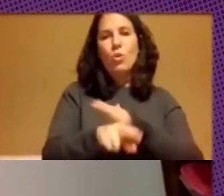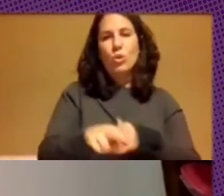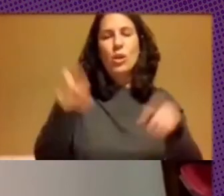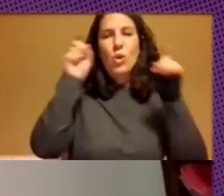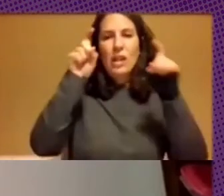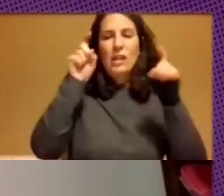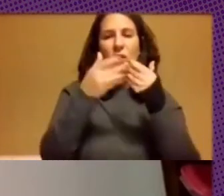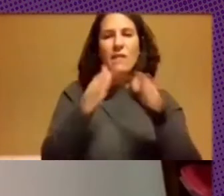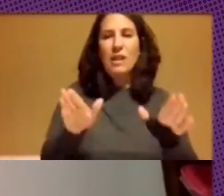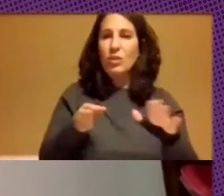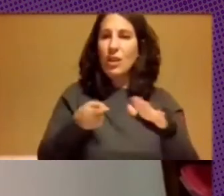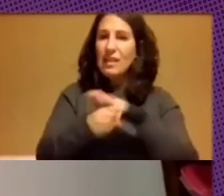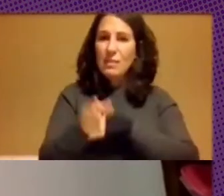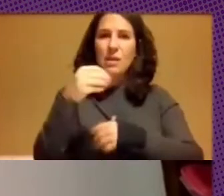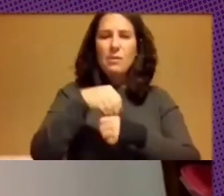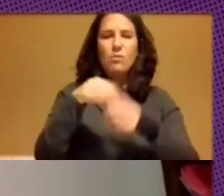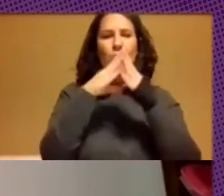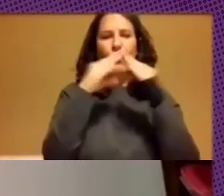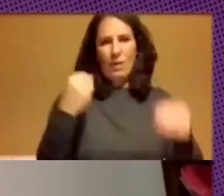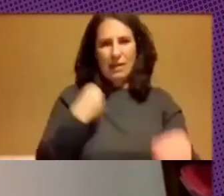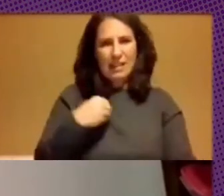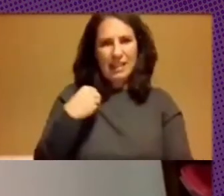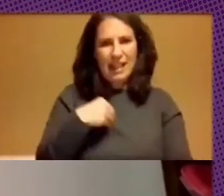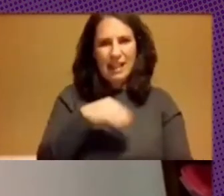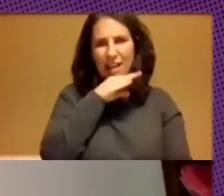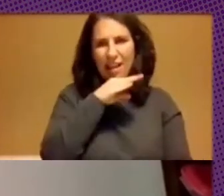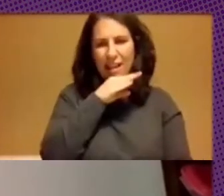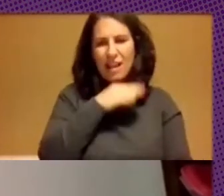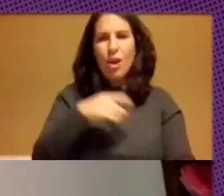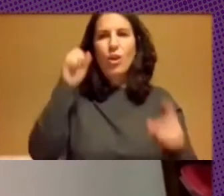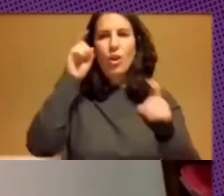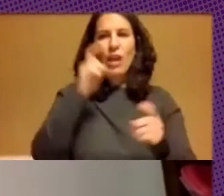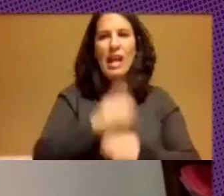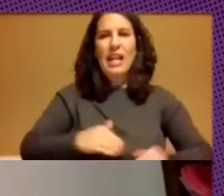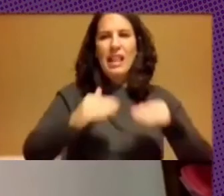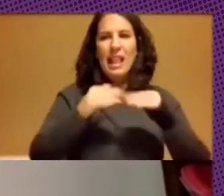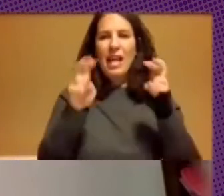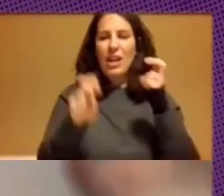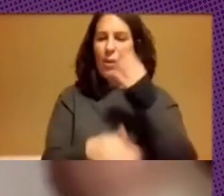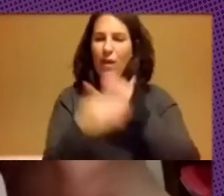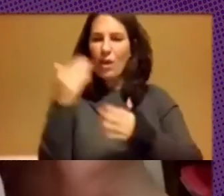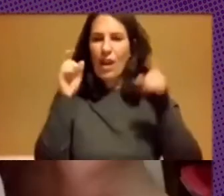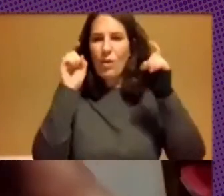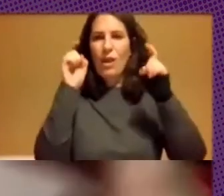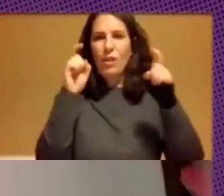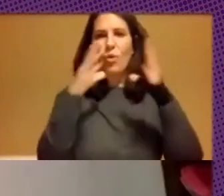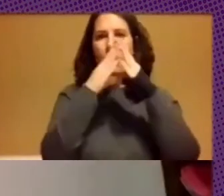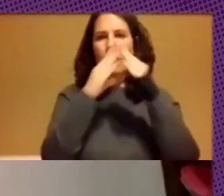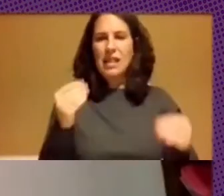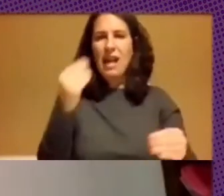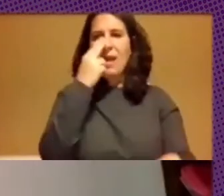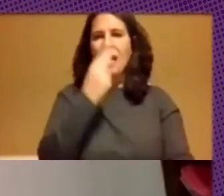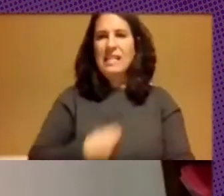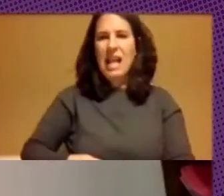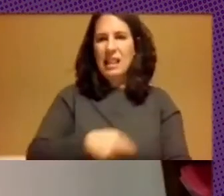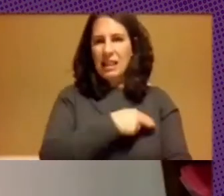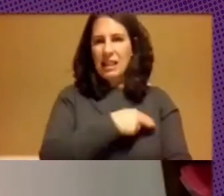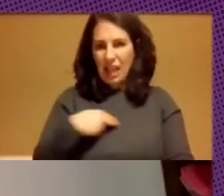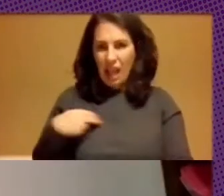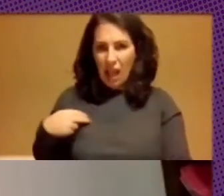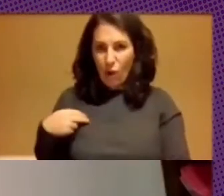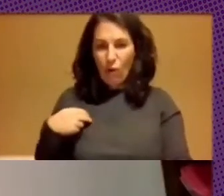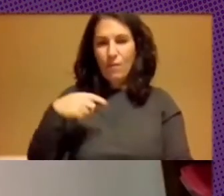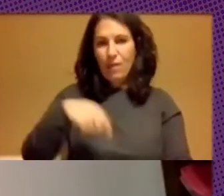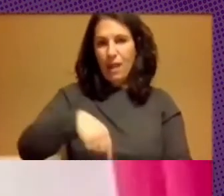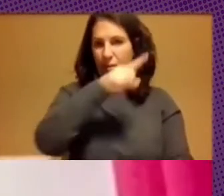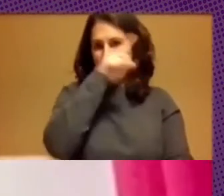accesibles de esta misma universidad. Es doctora en Equidad e Innovación en Educación por la Universidad de Santiago de Compostela y su línea de